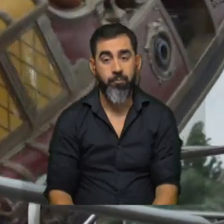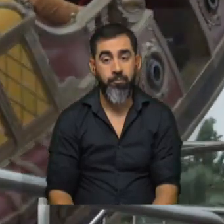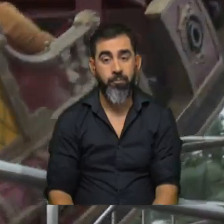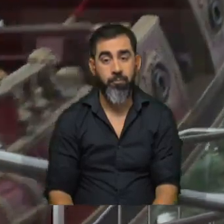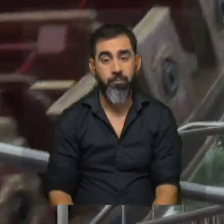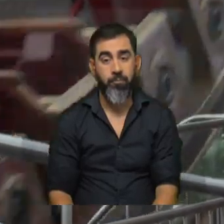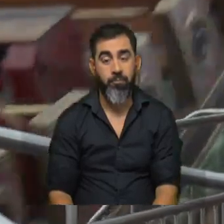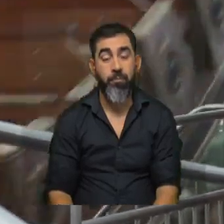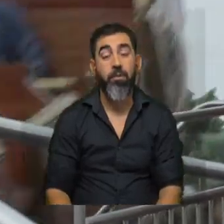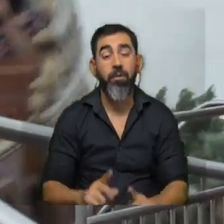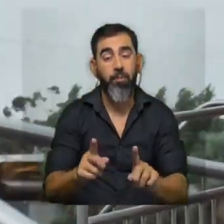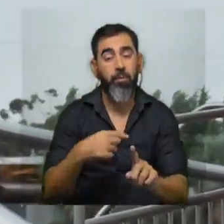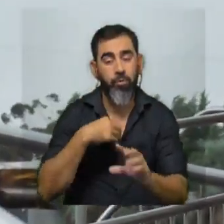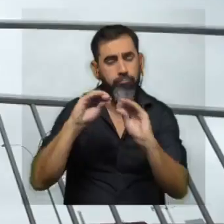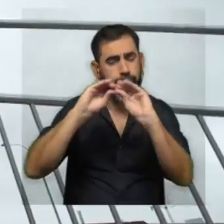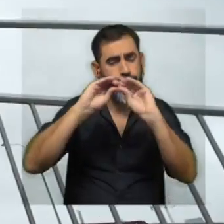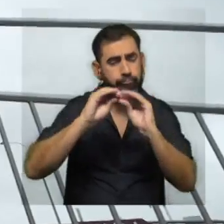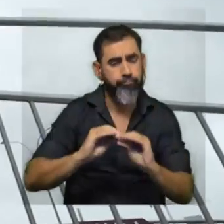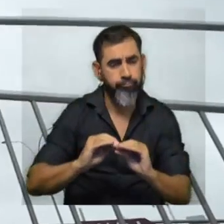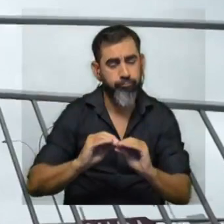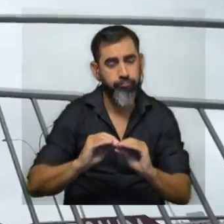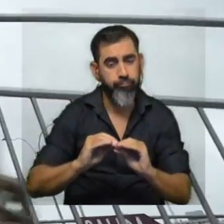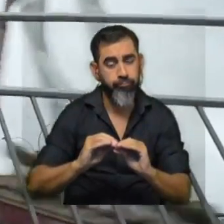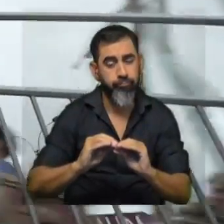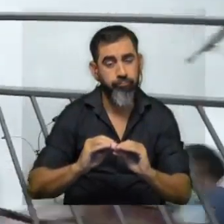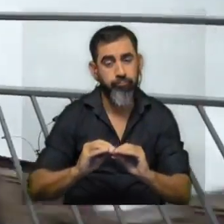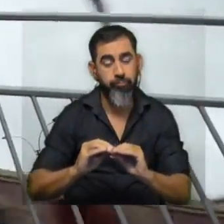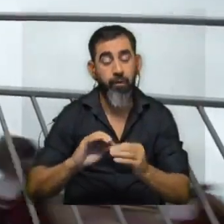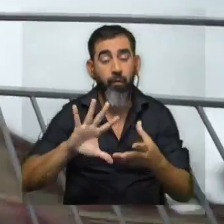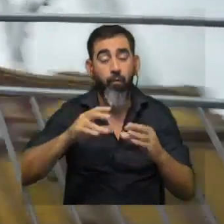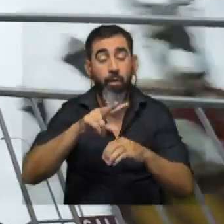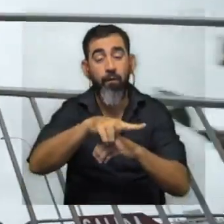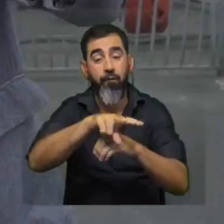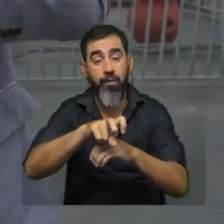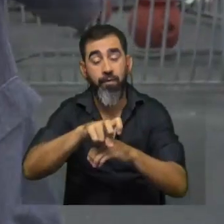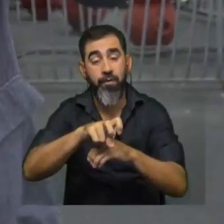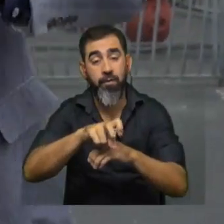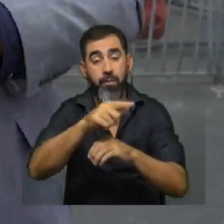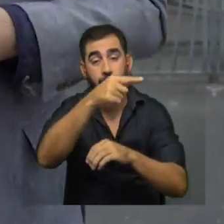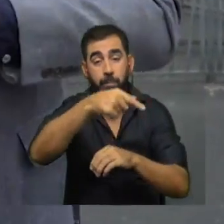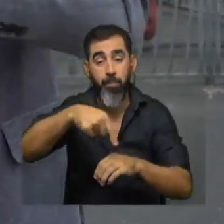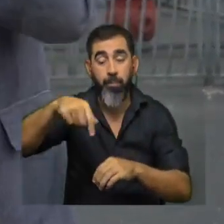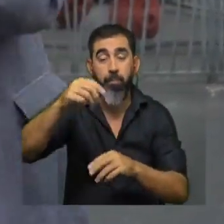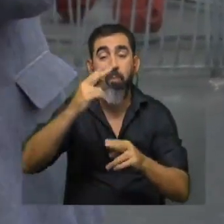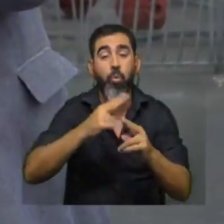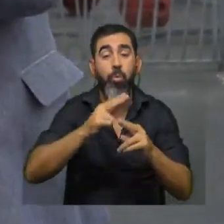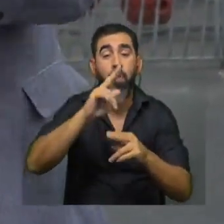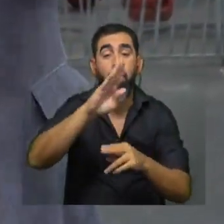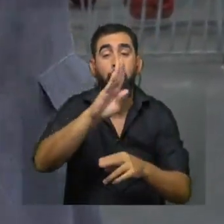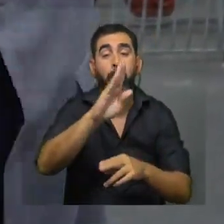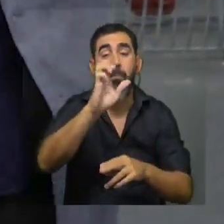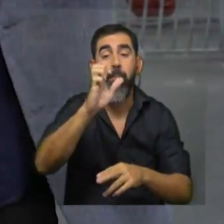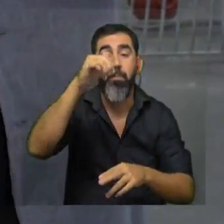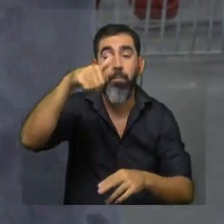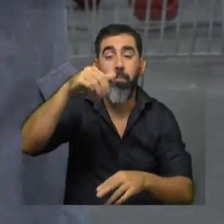acá yo también hice unas cuentas a ver haciendo un modelito digamos de física esto sería lo que se llama un péndulo físico es decir que la masa no está en un